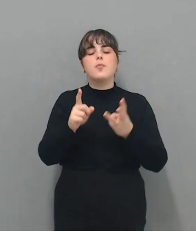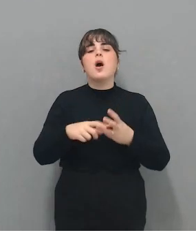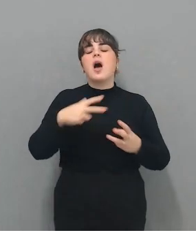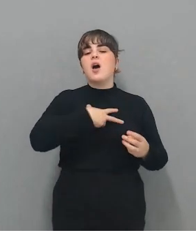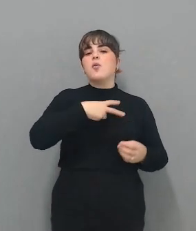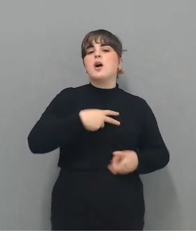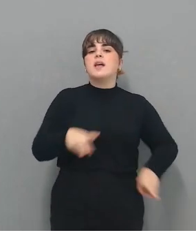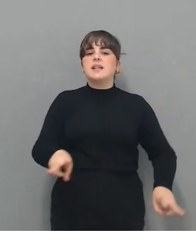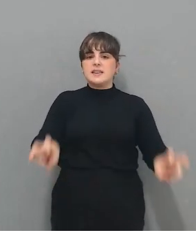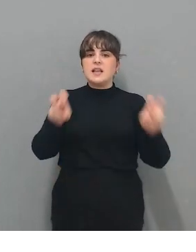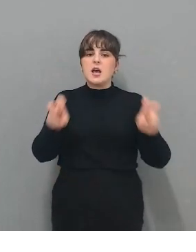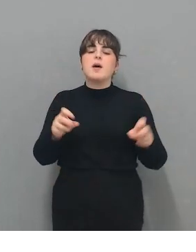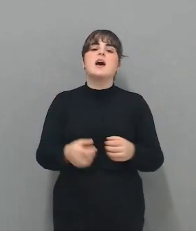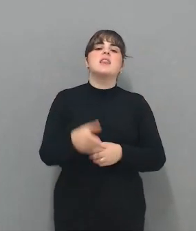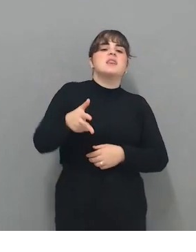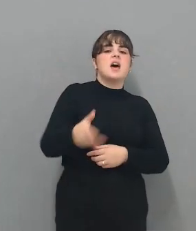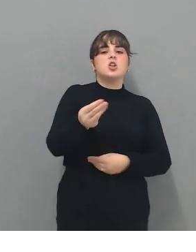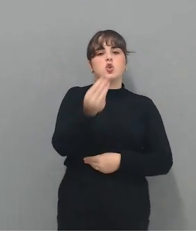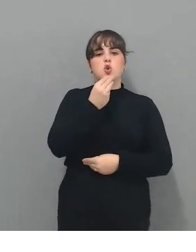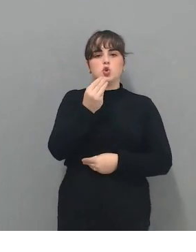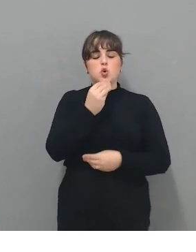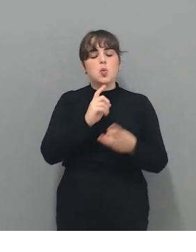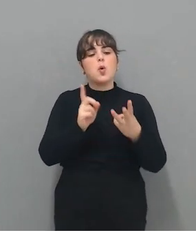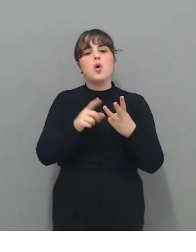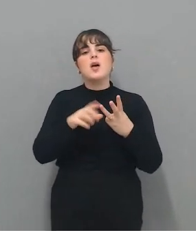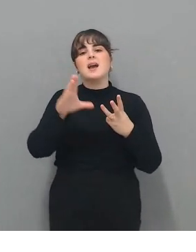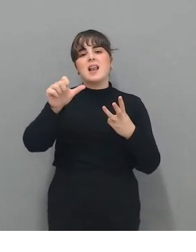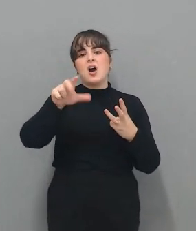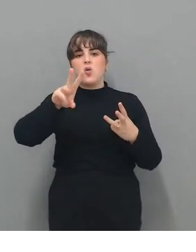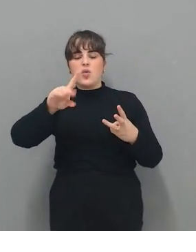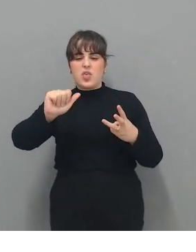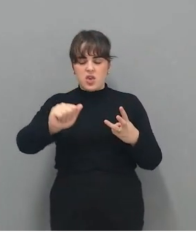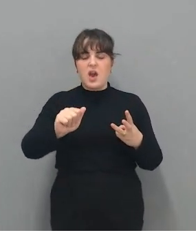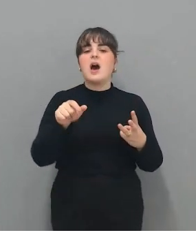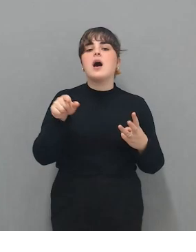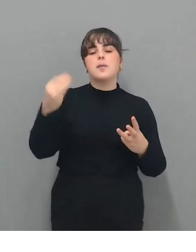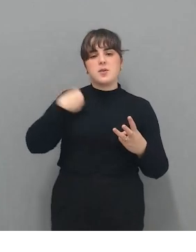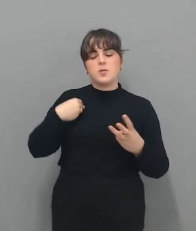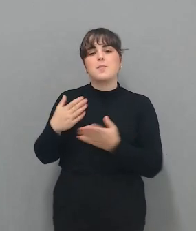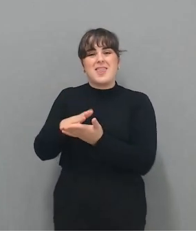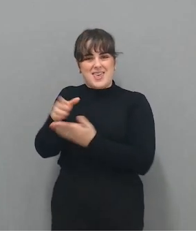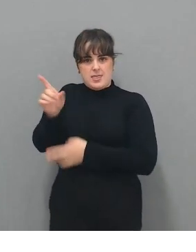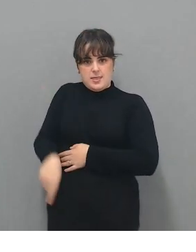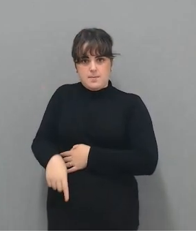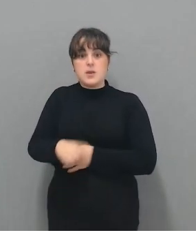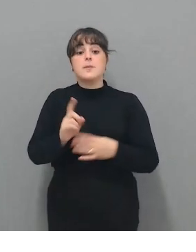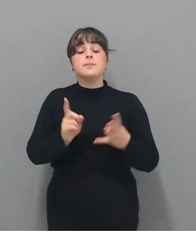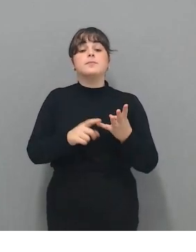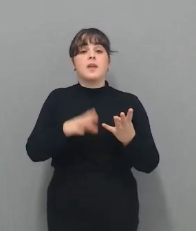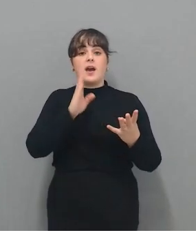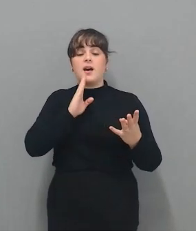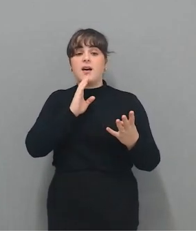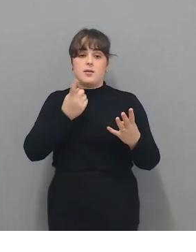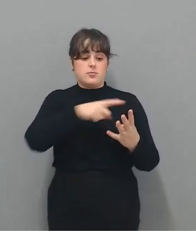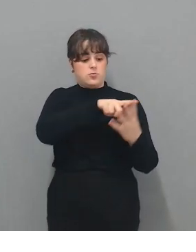en derecho del consumo. Y tenemos a Claudia Porra, abogada ejerciente y mediadora. Pero, como digo, detrás de nosotros